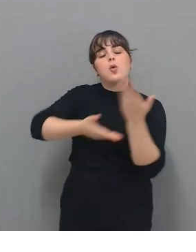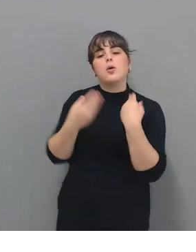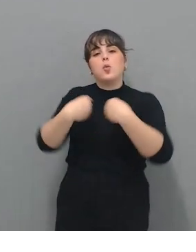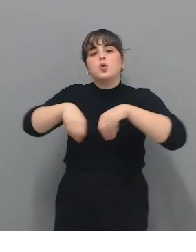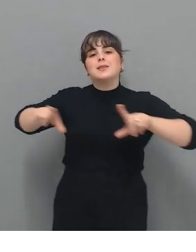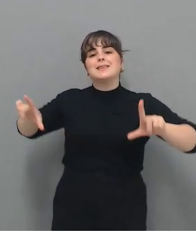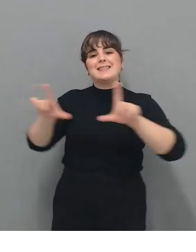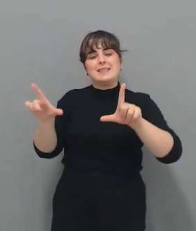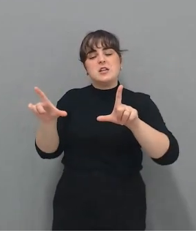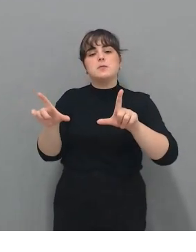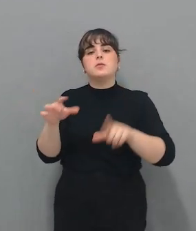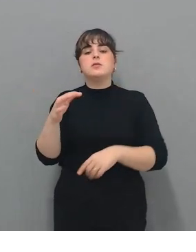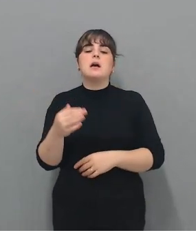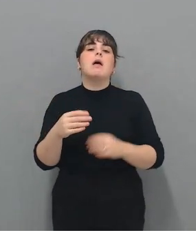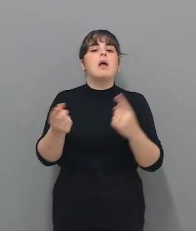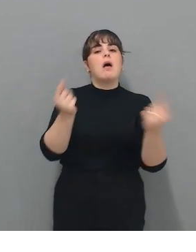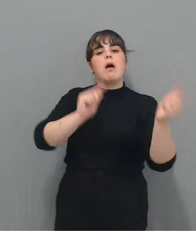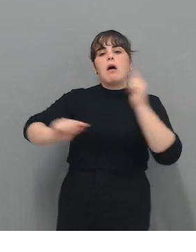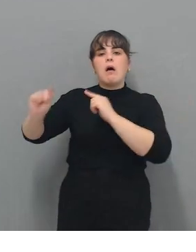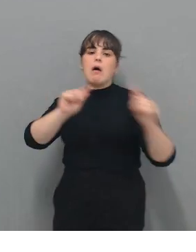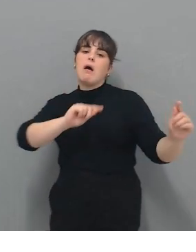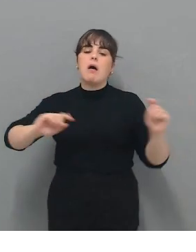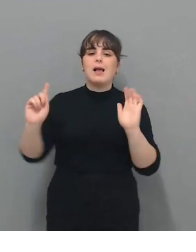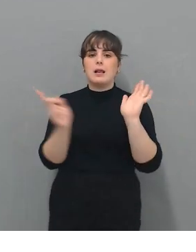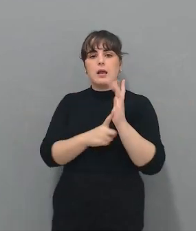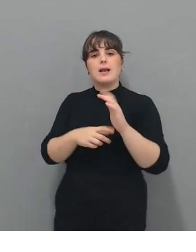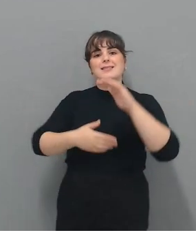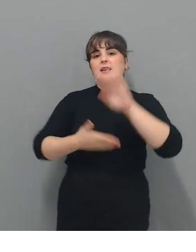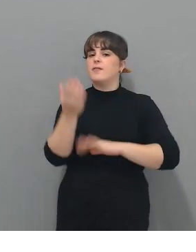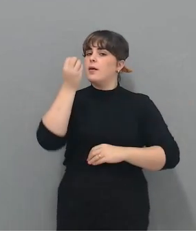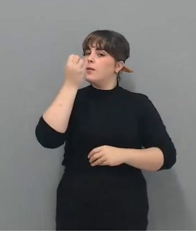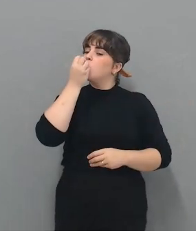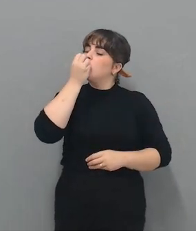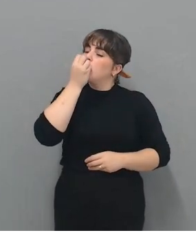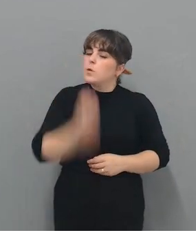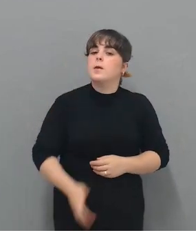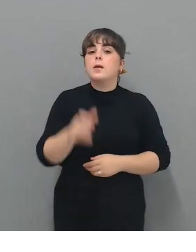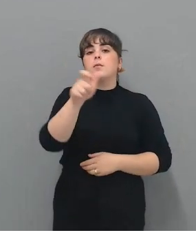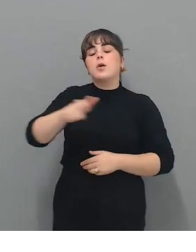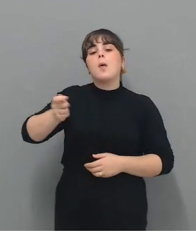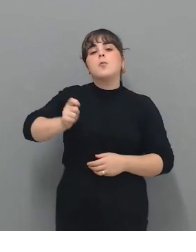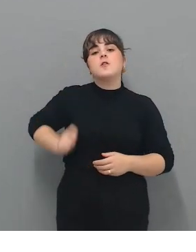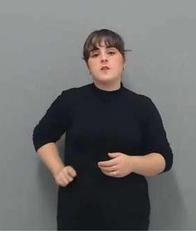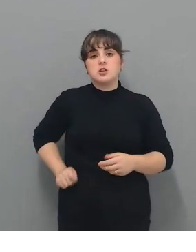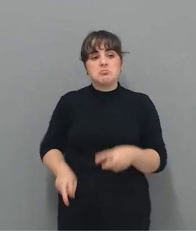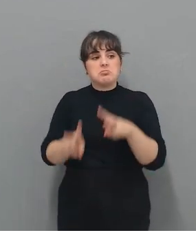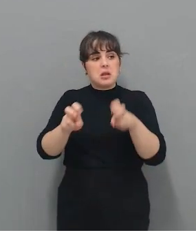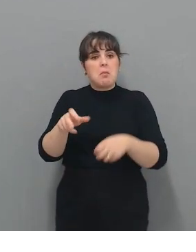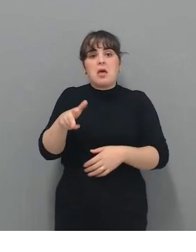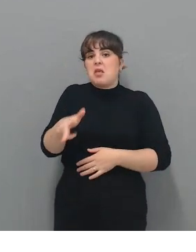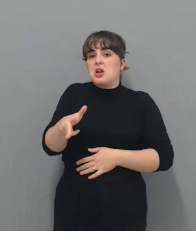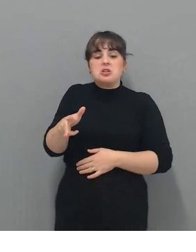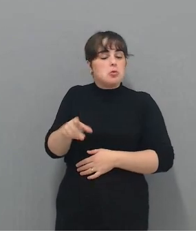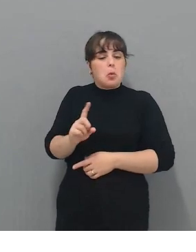en tertulias legales. Está muy bien que profesionales que no se dediquen al derecho, como pueden ser